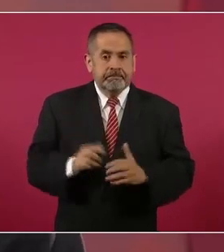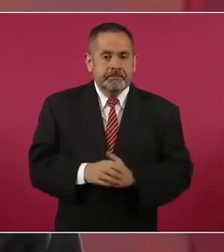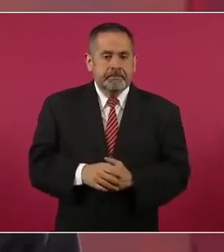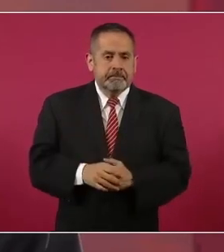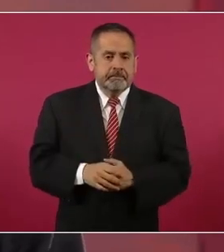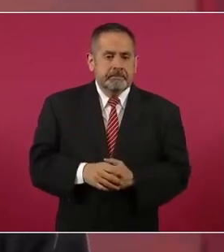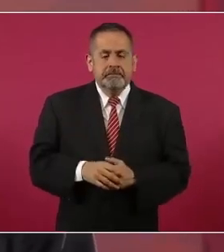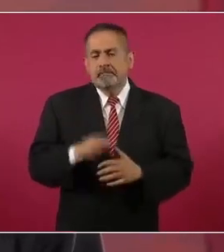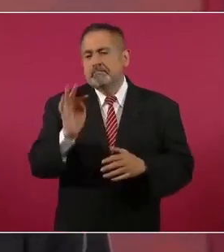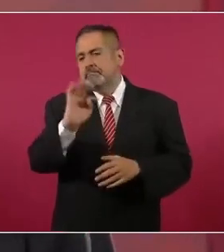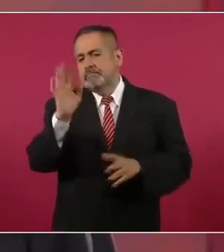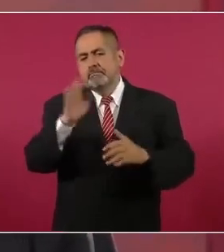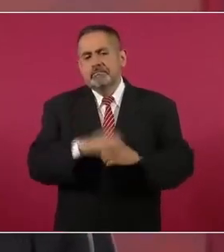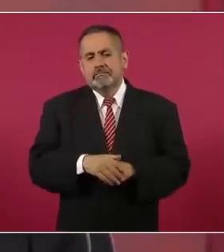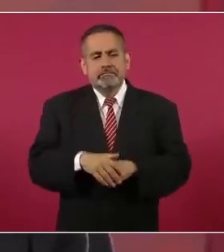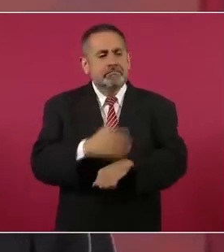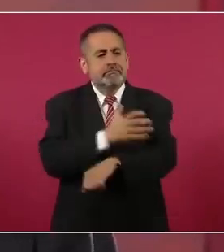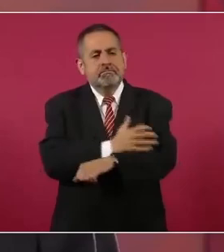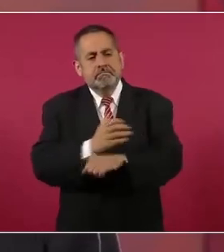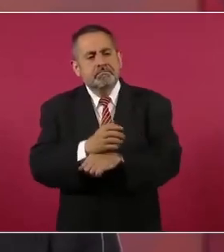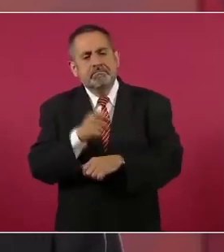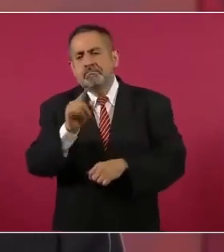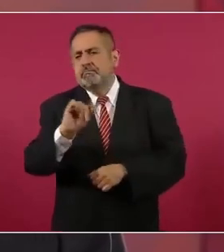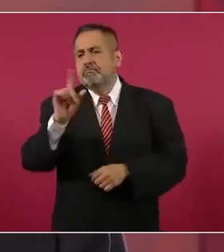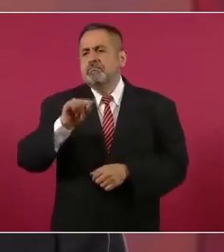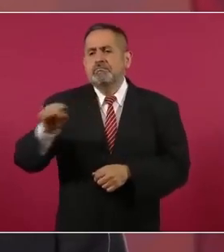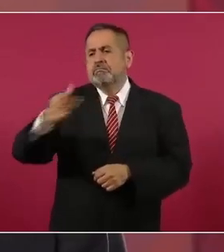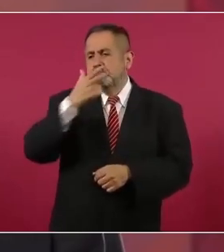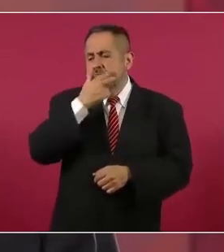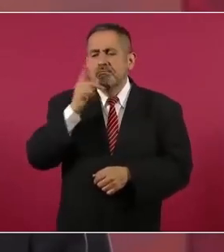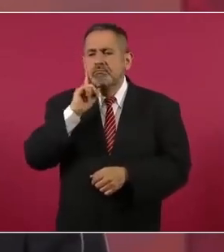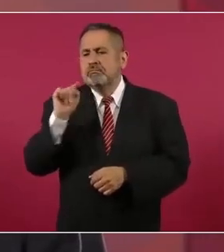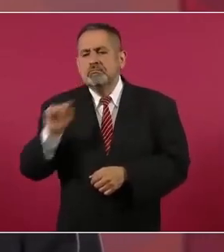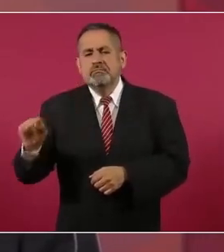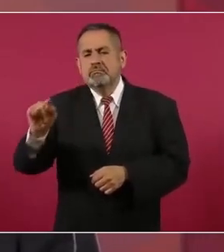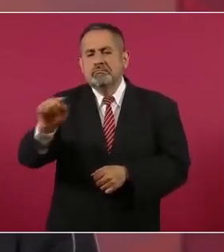Puede ser que un compañero, servidor público, mujer, hombre,